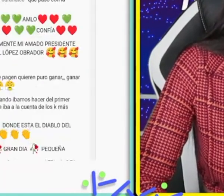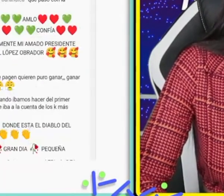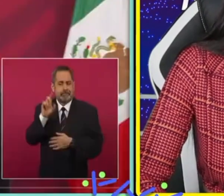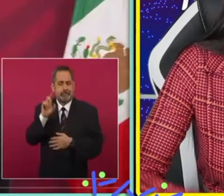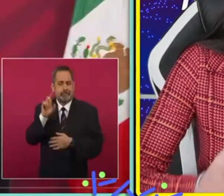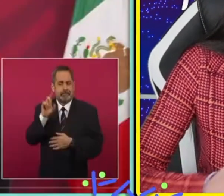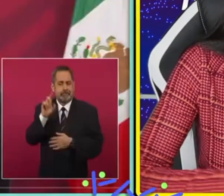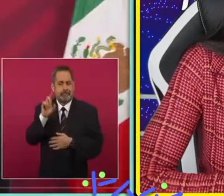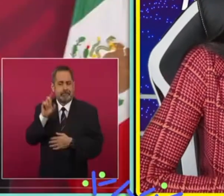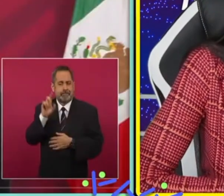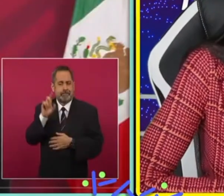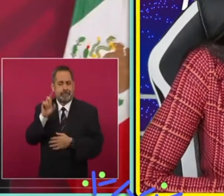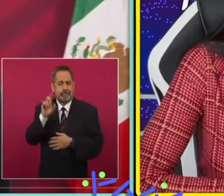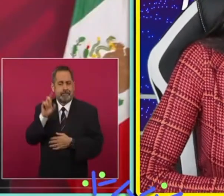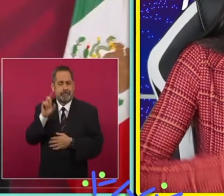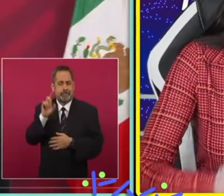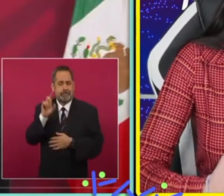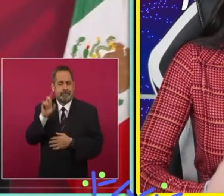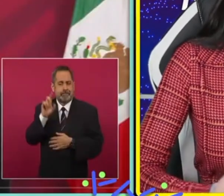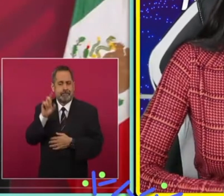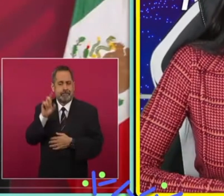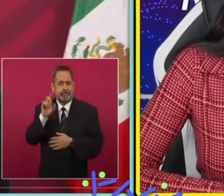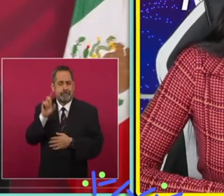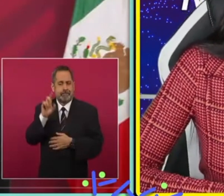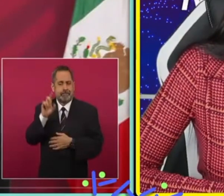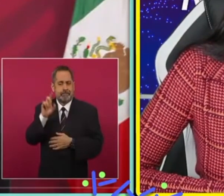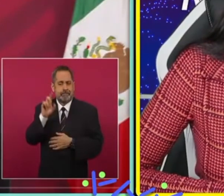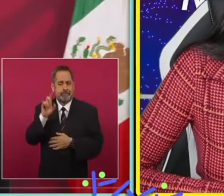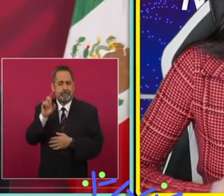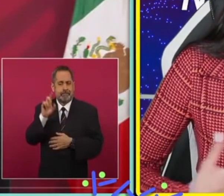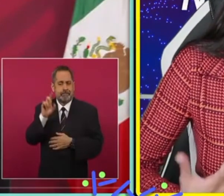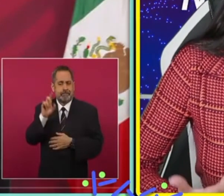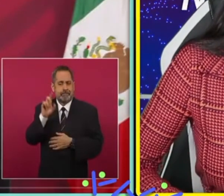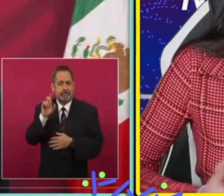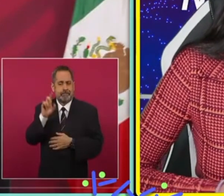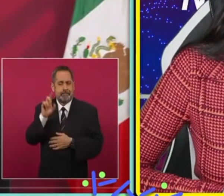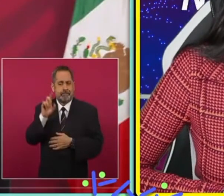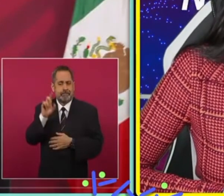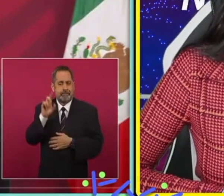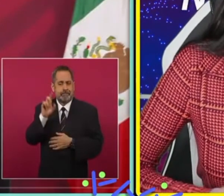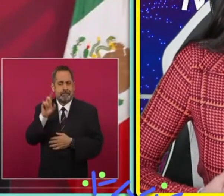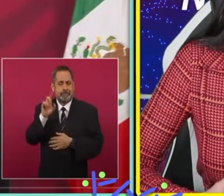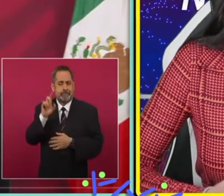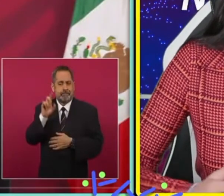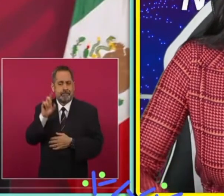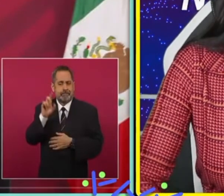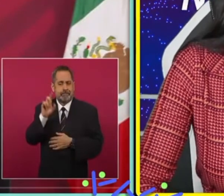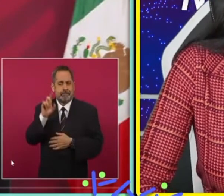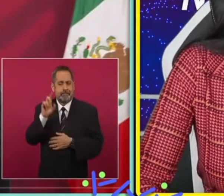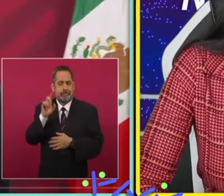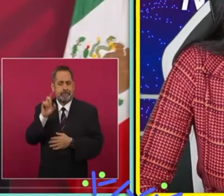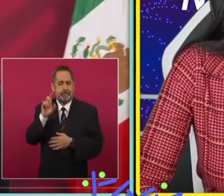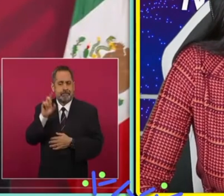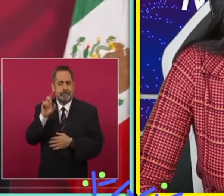está enojada y molesta y por eso aprovechan para, bueno, ya no le encuentran nada al presidente, meterse con su